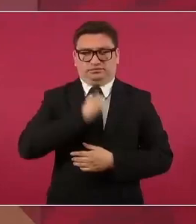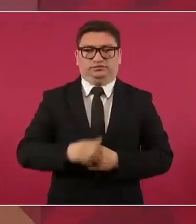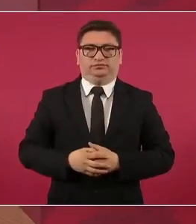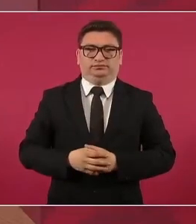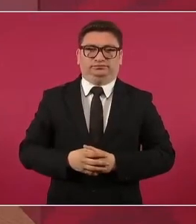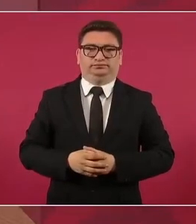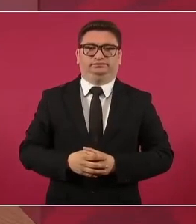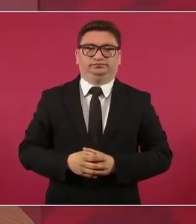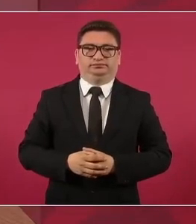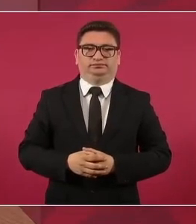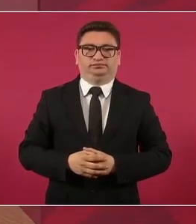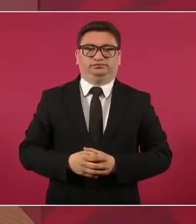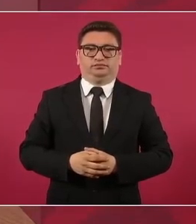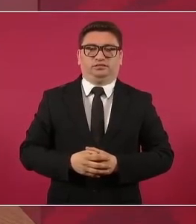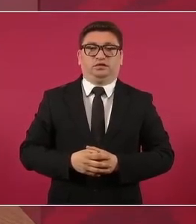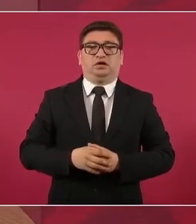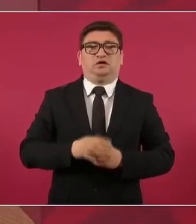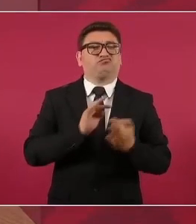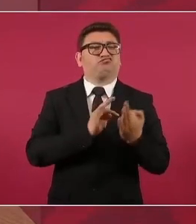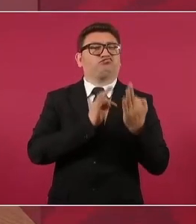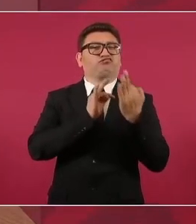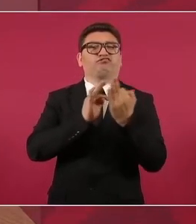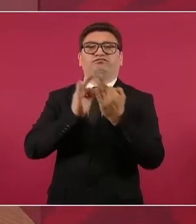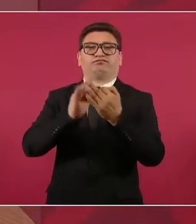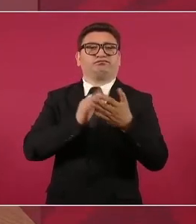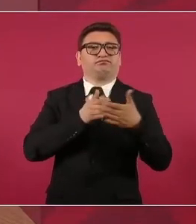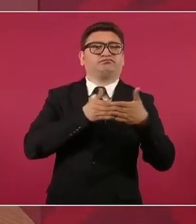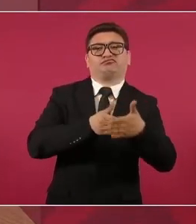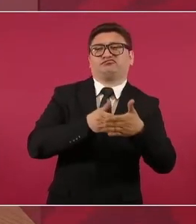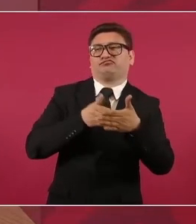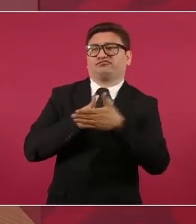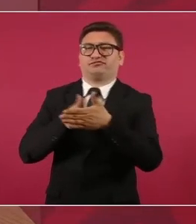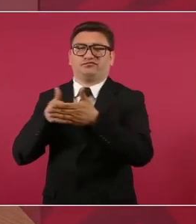siempre enfrentando todo tipo de obstáculos.